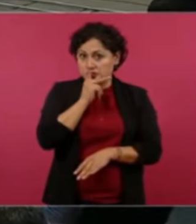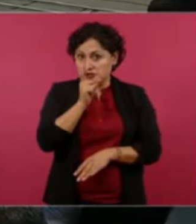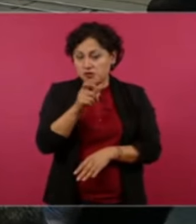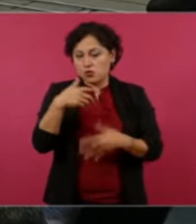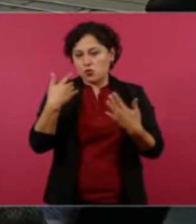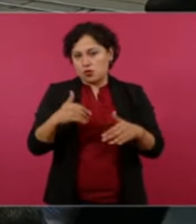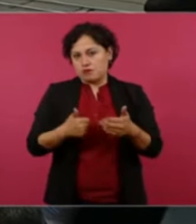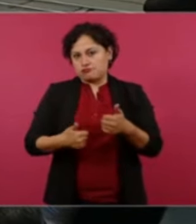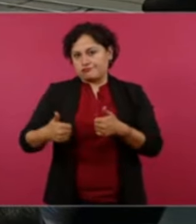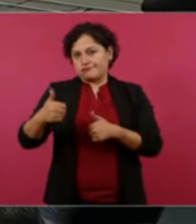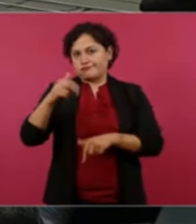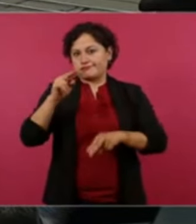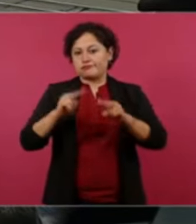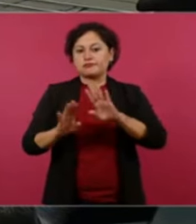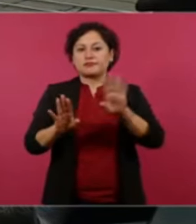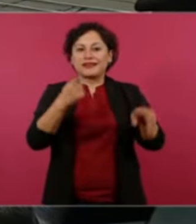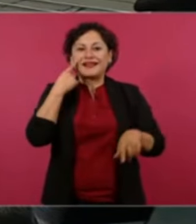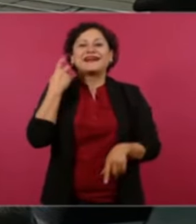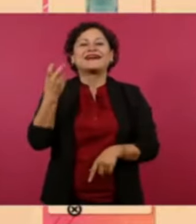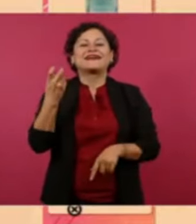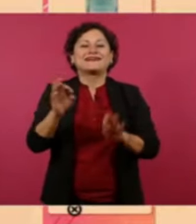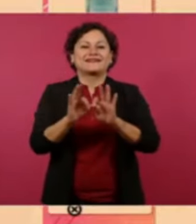aquí está esta era esta era la frase